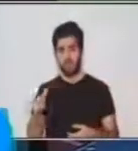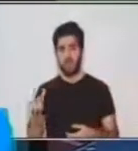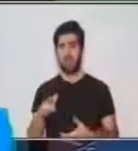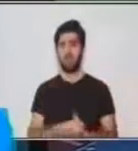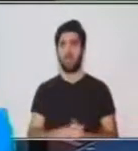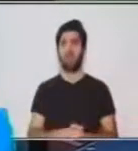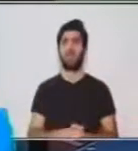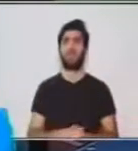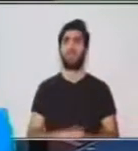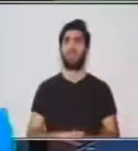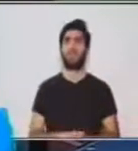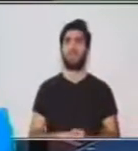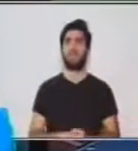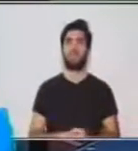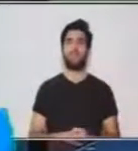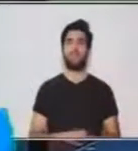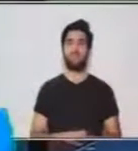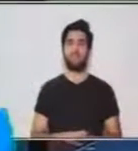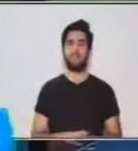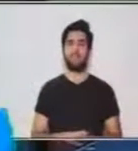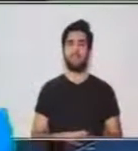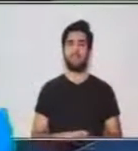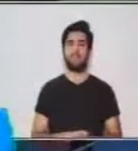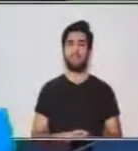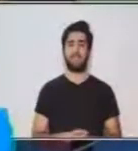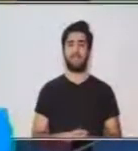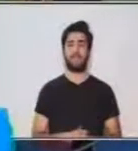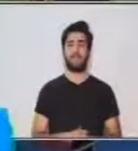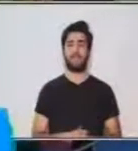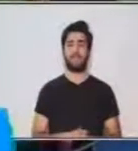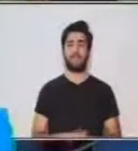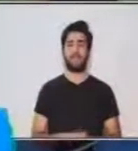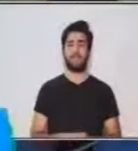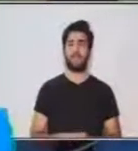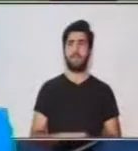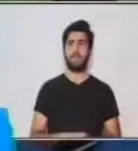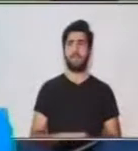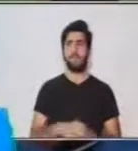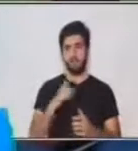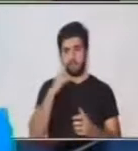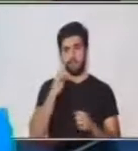y un registro informal. Veamos el siguiente ejemplo.